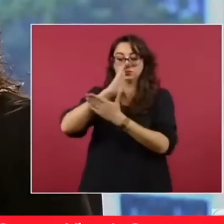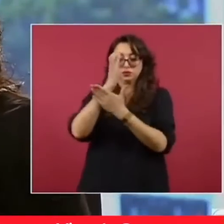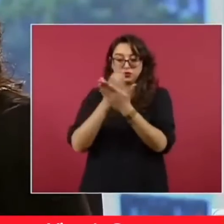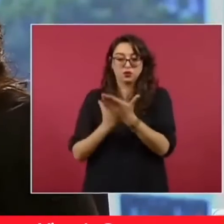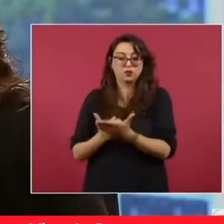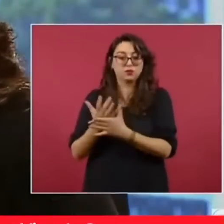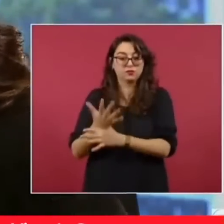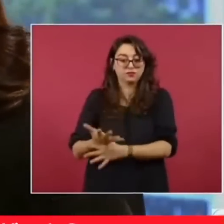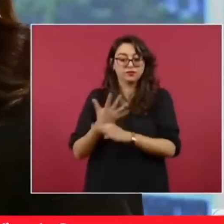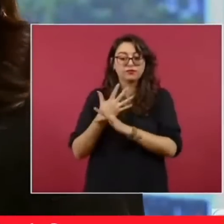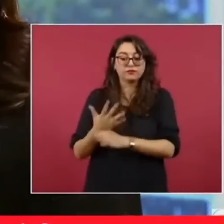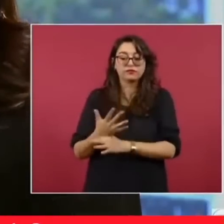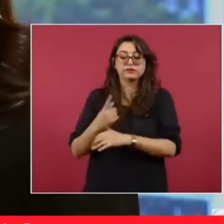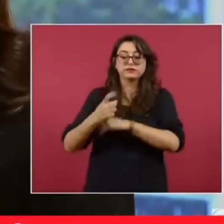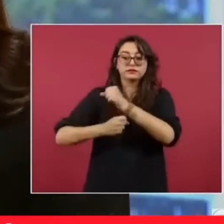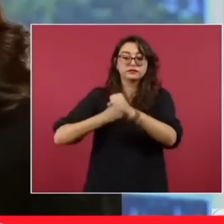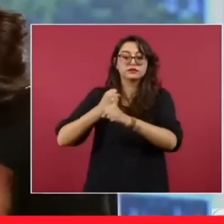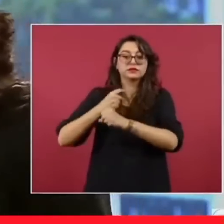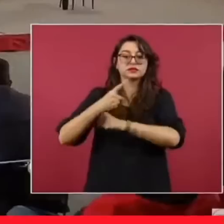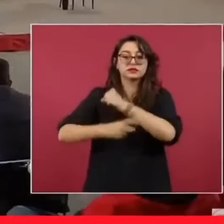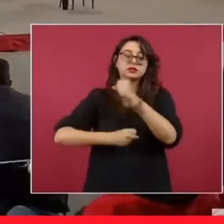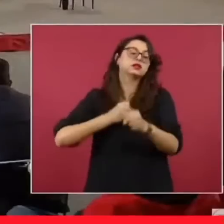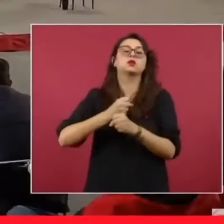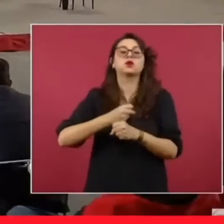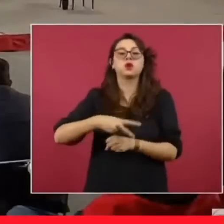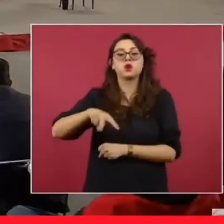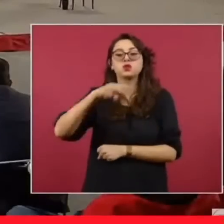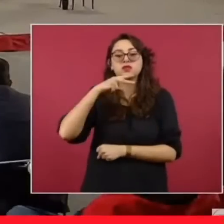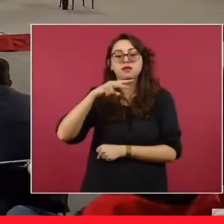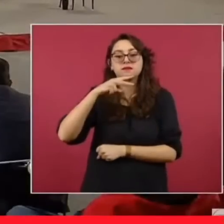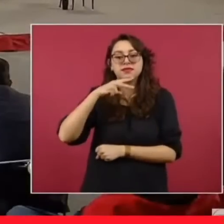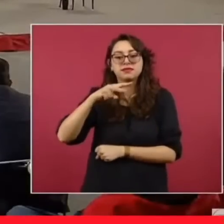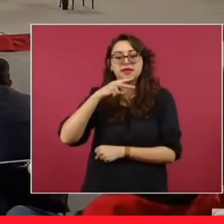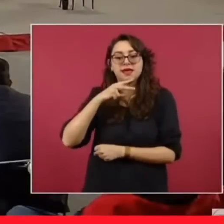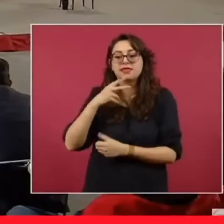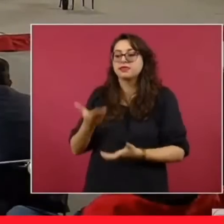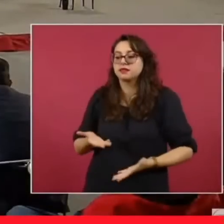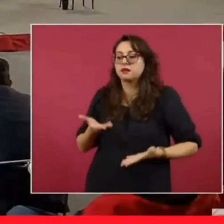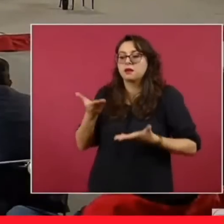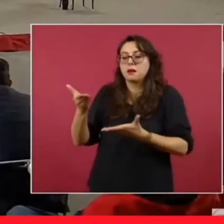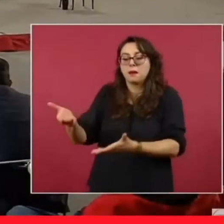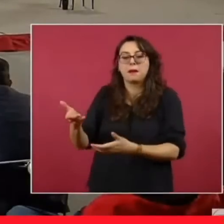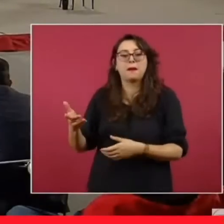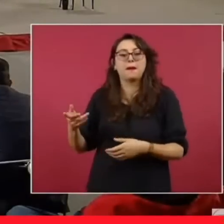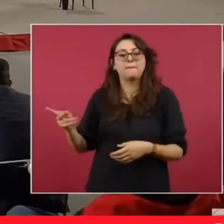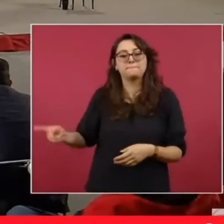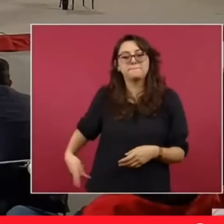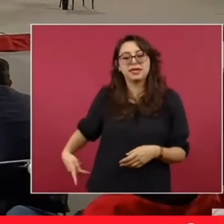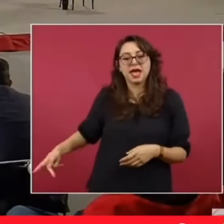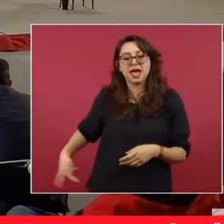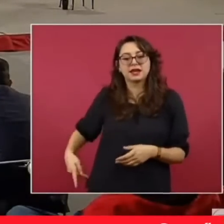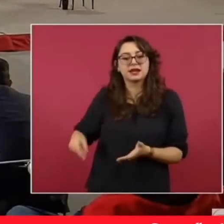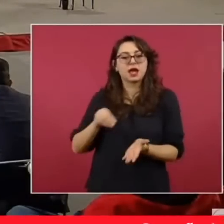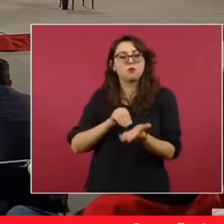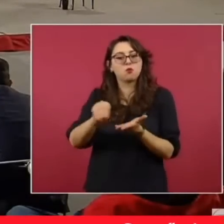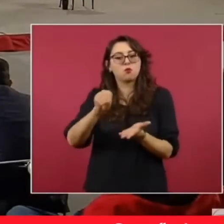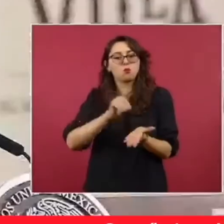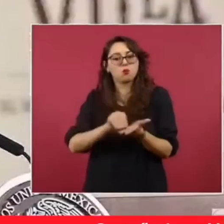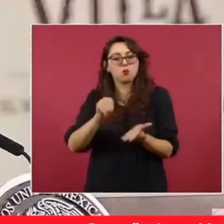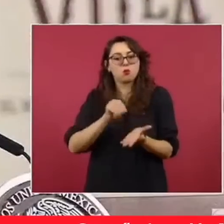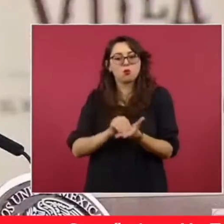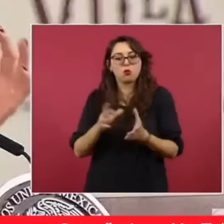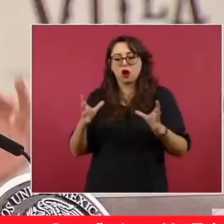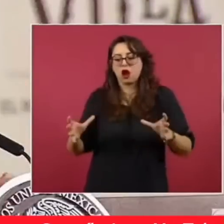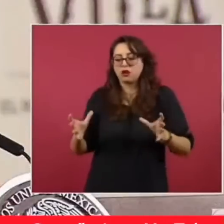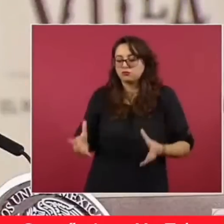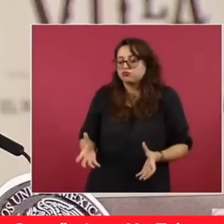recibir cada fin de año un pavo o una pierna de cerdo para la cena de Navidad. Eso que parece